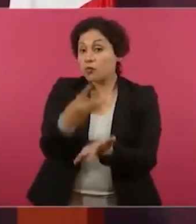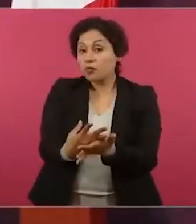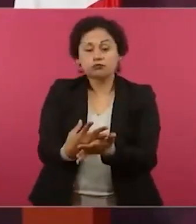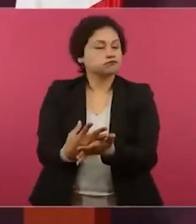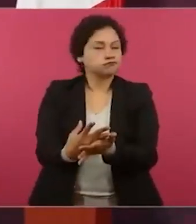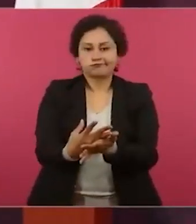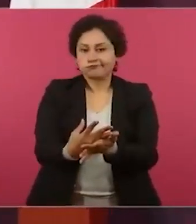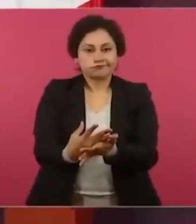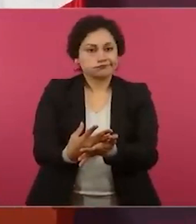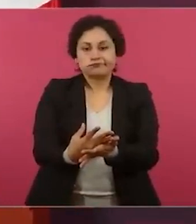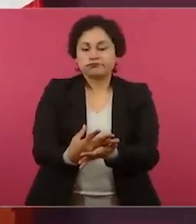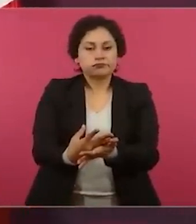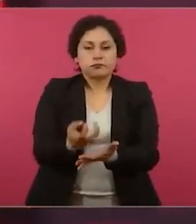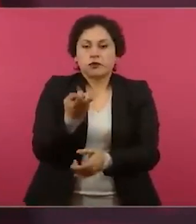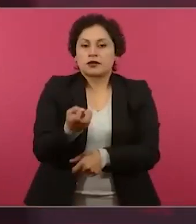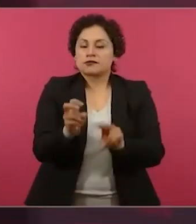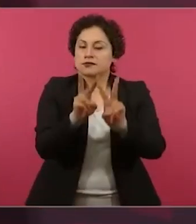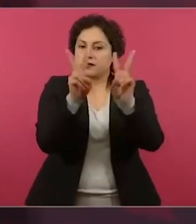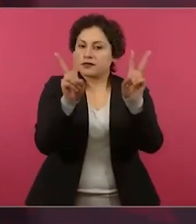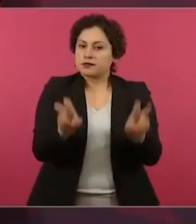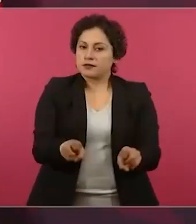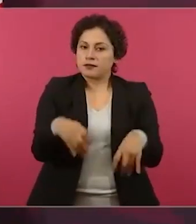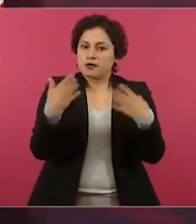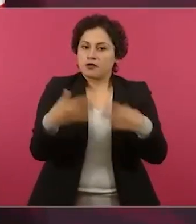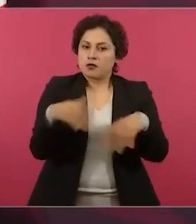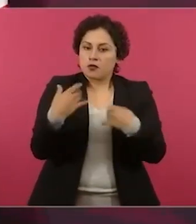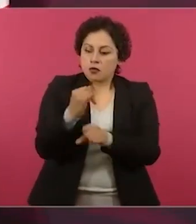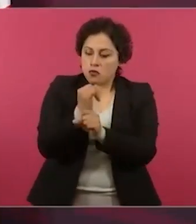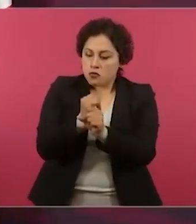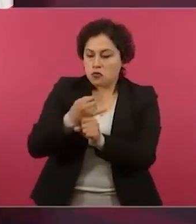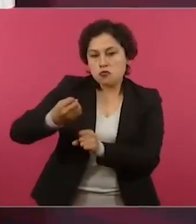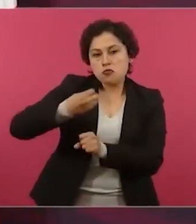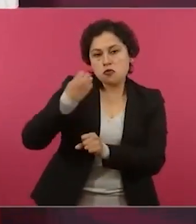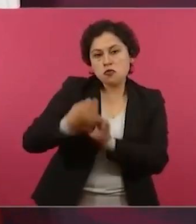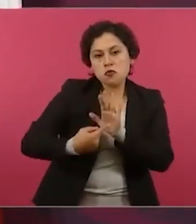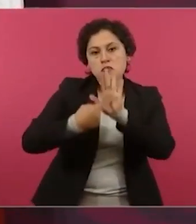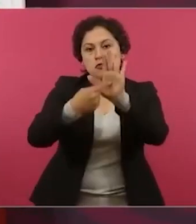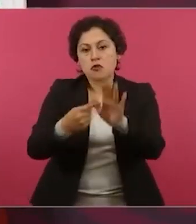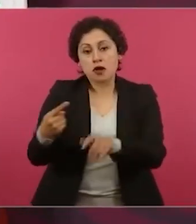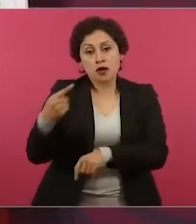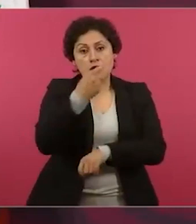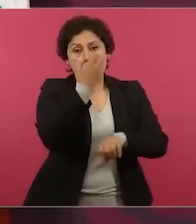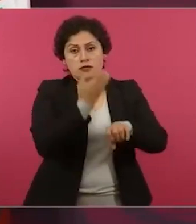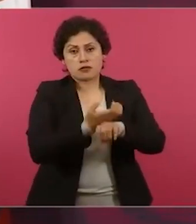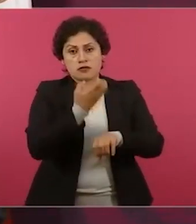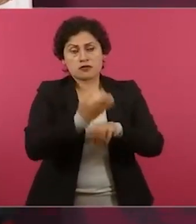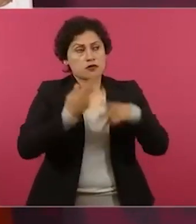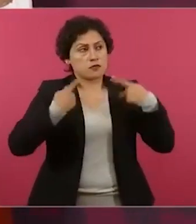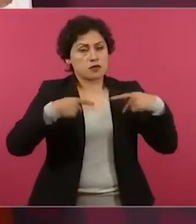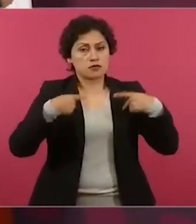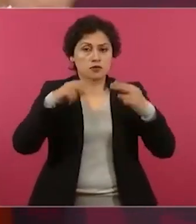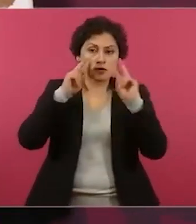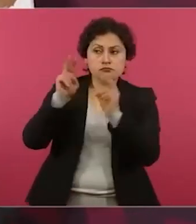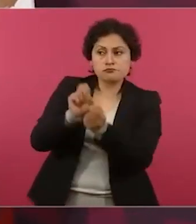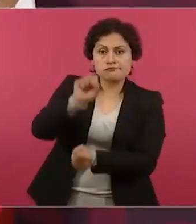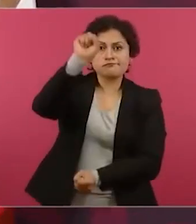Somos libres, nada más que no tienen razón quienes se manifiestan pensando que se adoctrina con los libros y se inyecta el virus del comunismo. Están desinformados